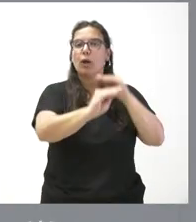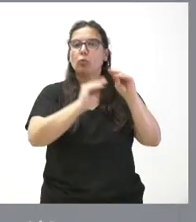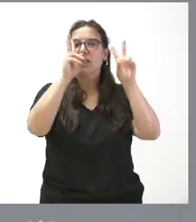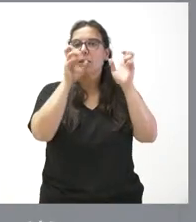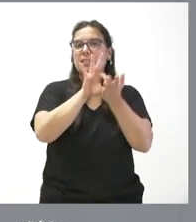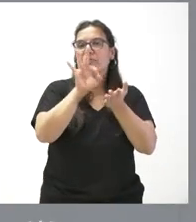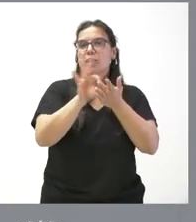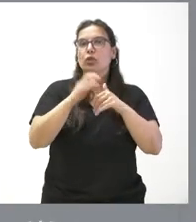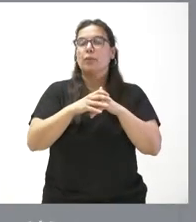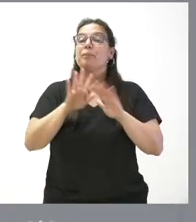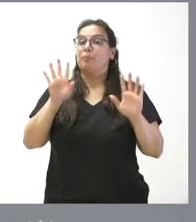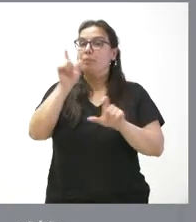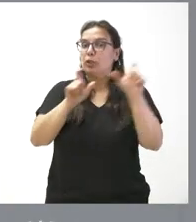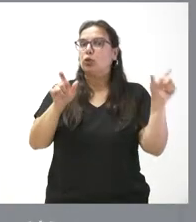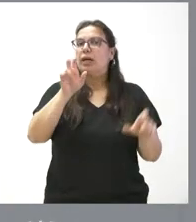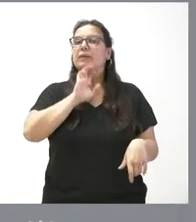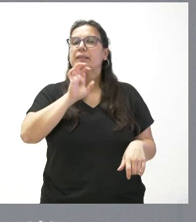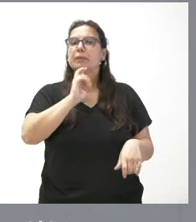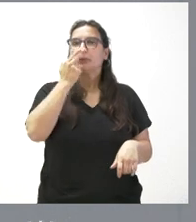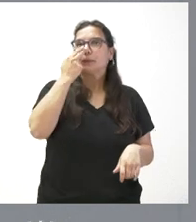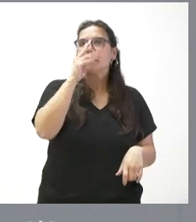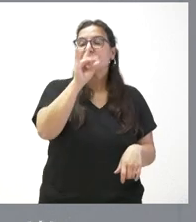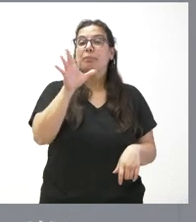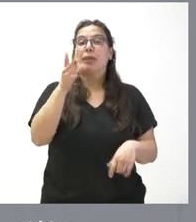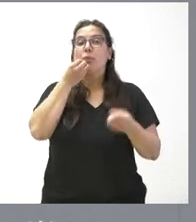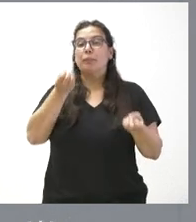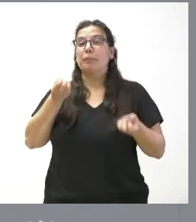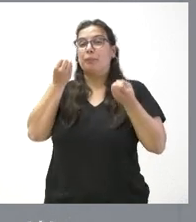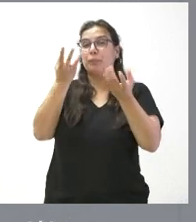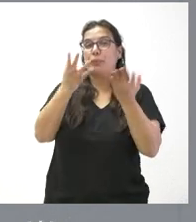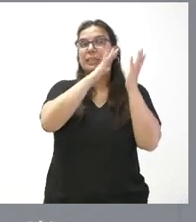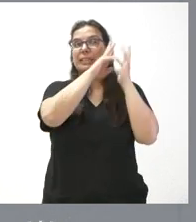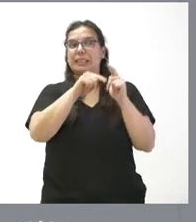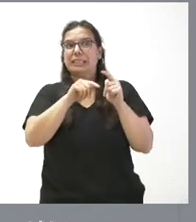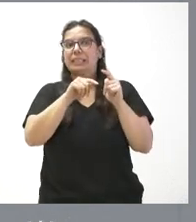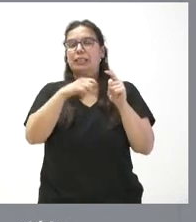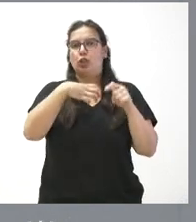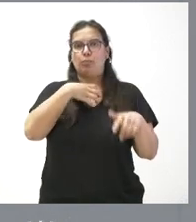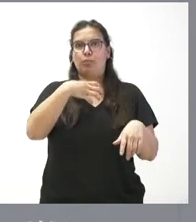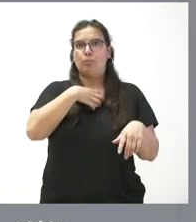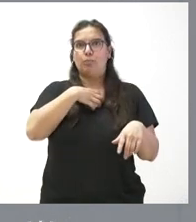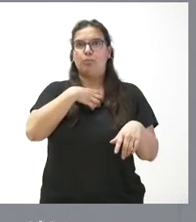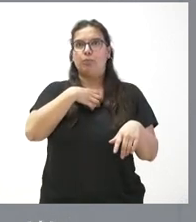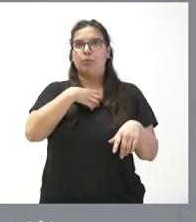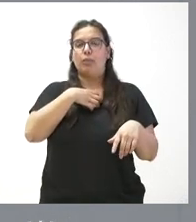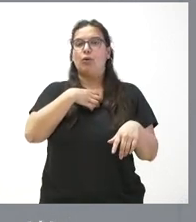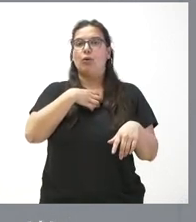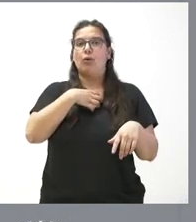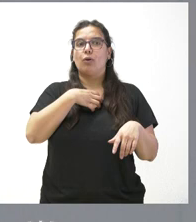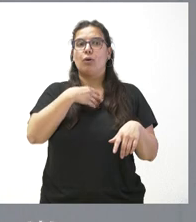Pues sí se están interesando, pero yo creo que no puedo hacer desde aquí un balance de la acción de Gobierno con la normativa